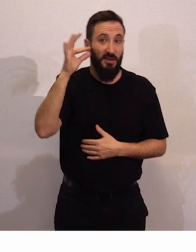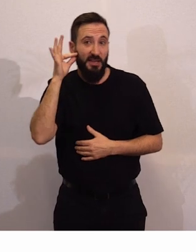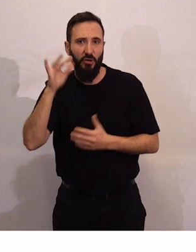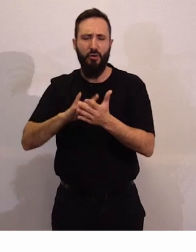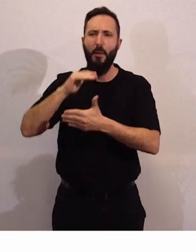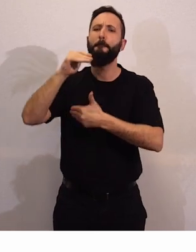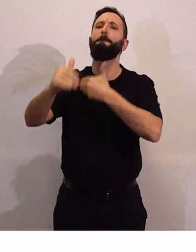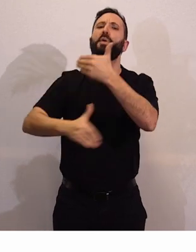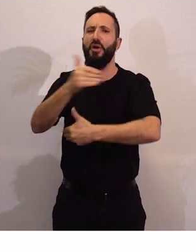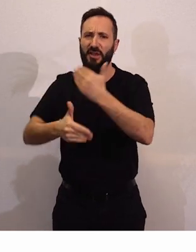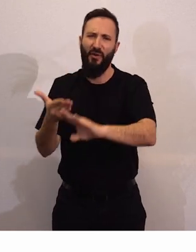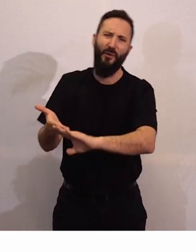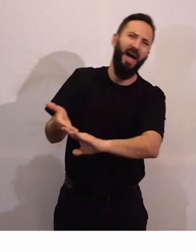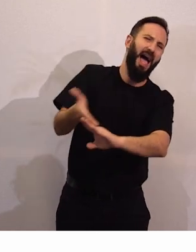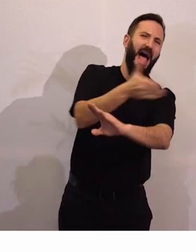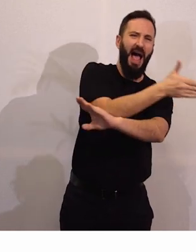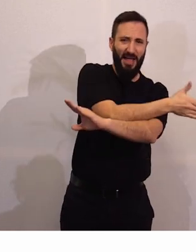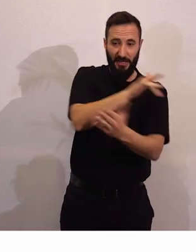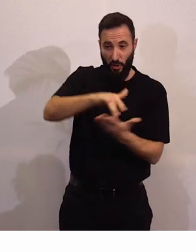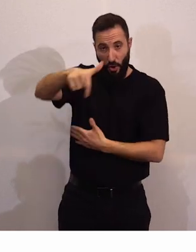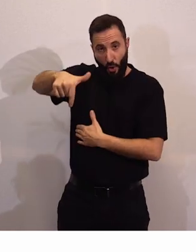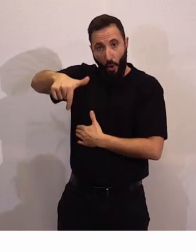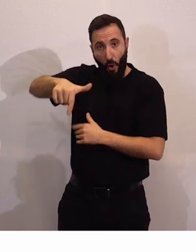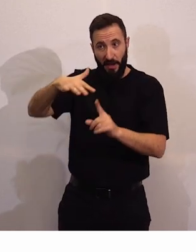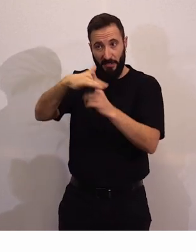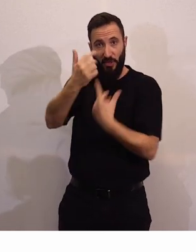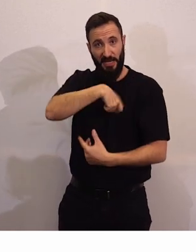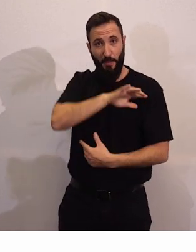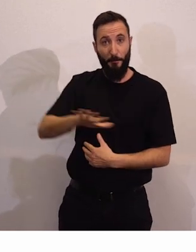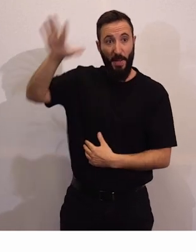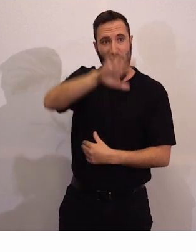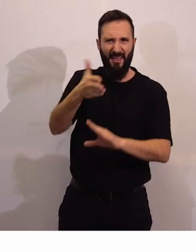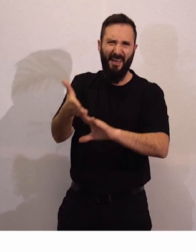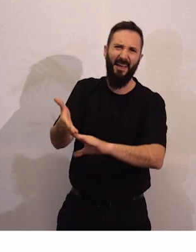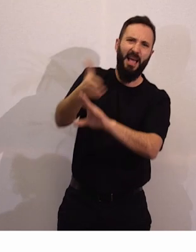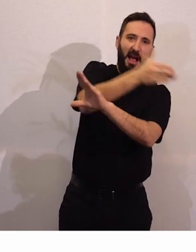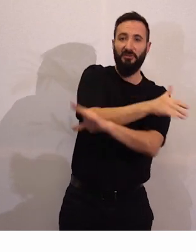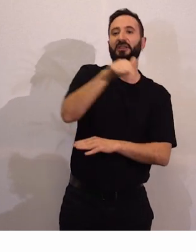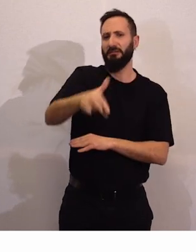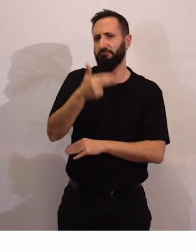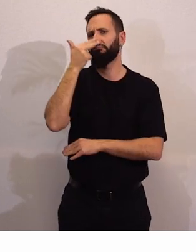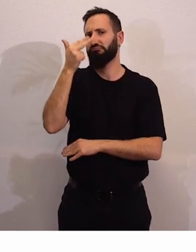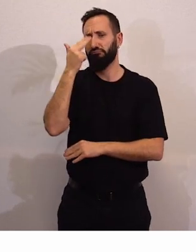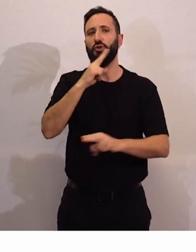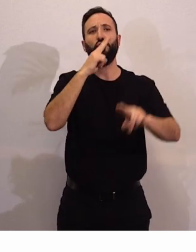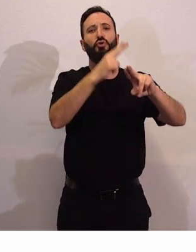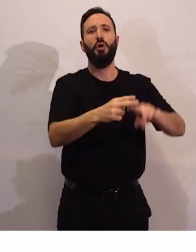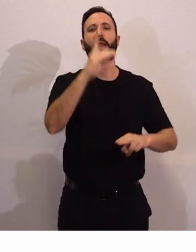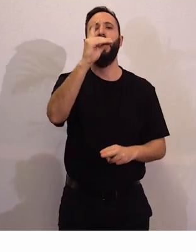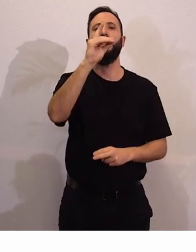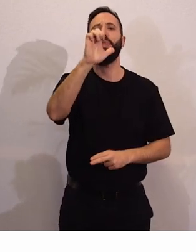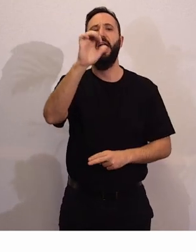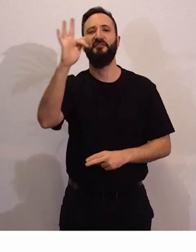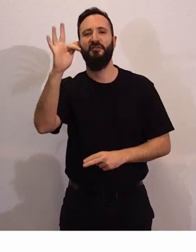proceso mucho anterior a este que está pasando ahora en España, que es muy interesante, que se llamó el Death Power,